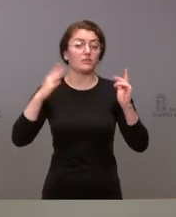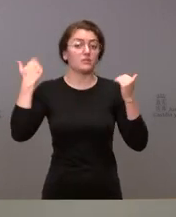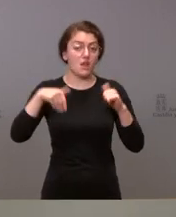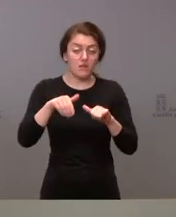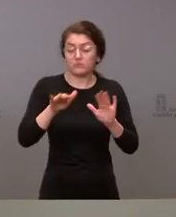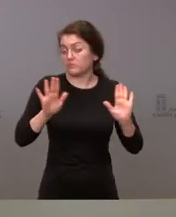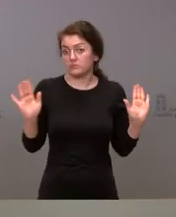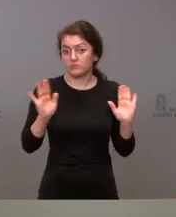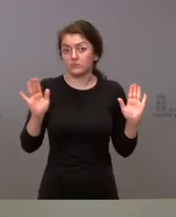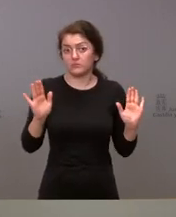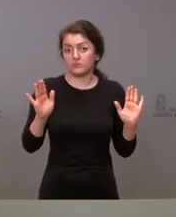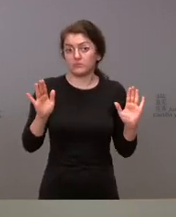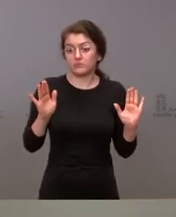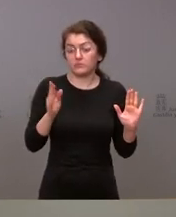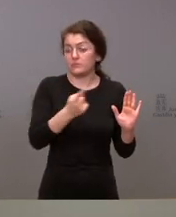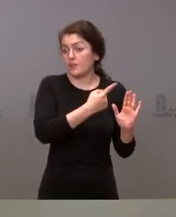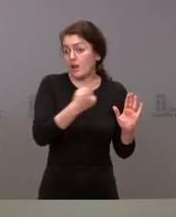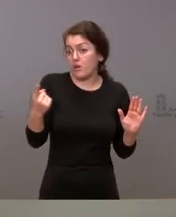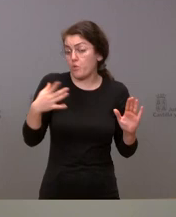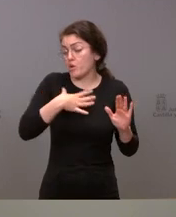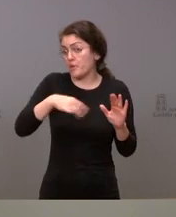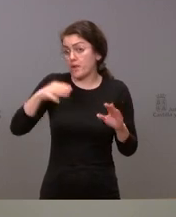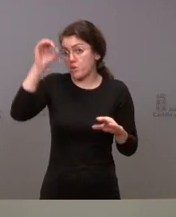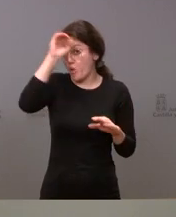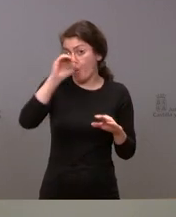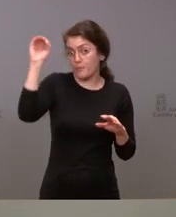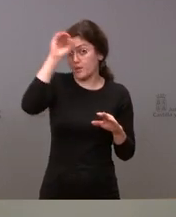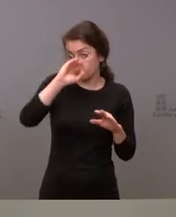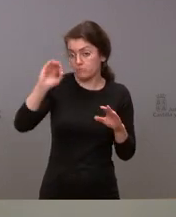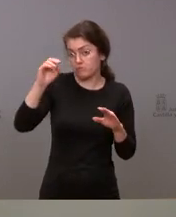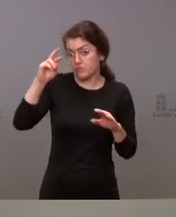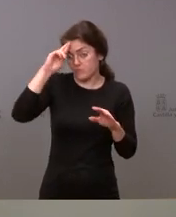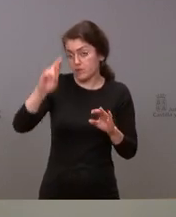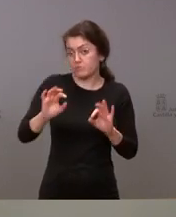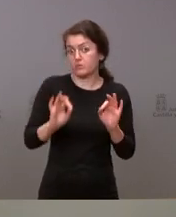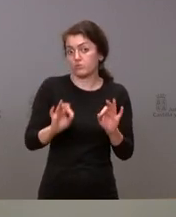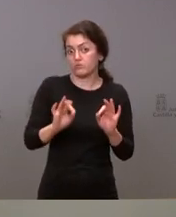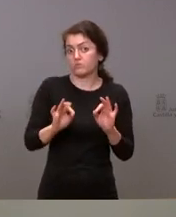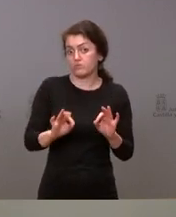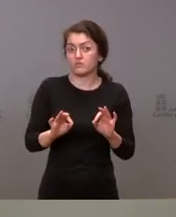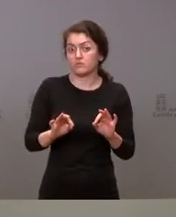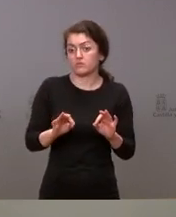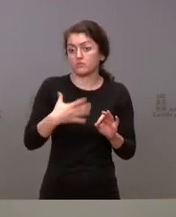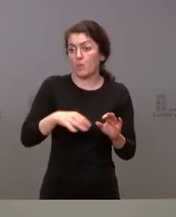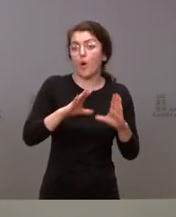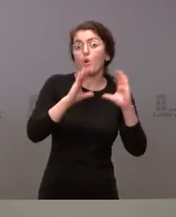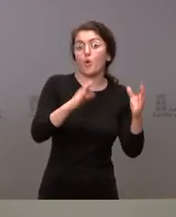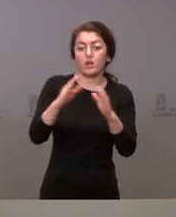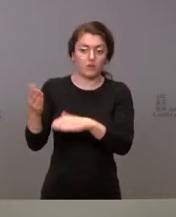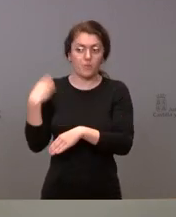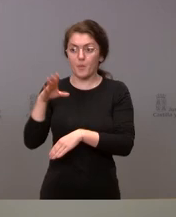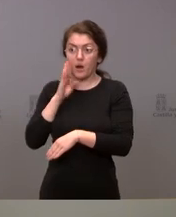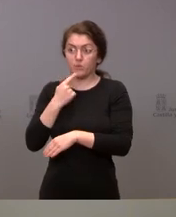respetables las opiniones que puedan en este caso poner de manifiesto algunos de los colectivos a los que ha aludido